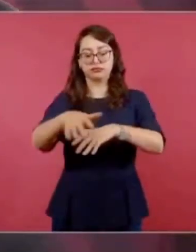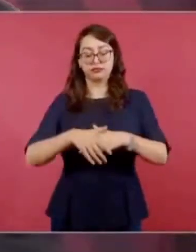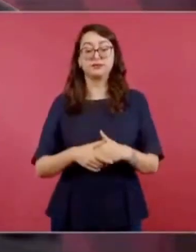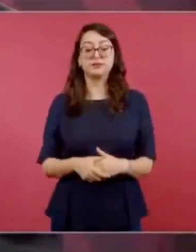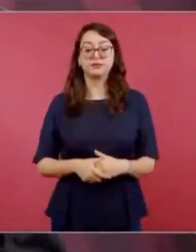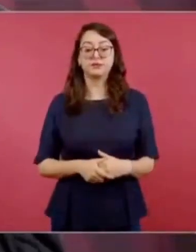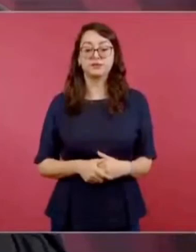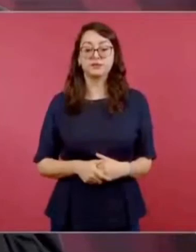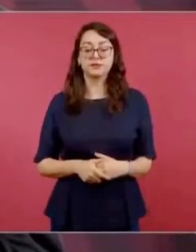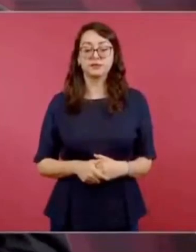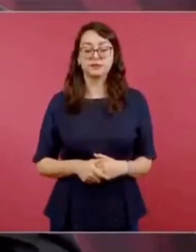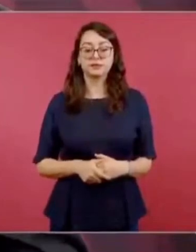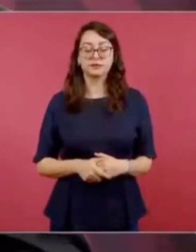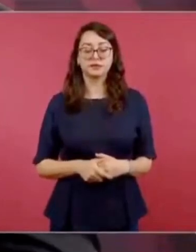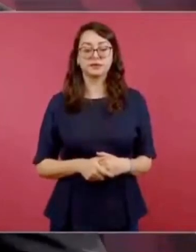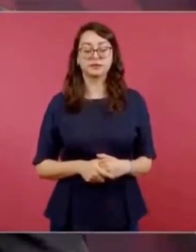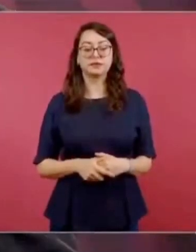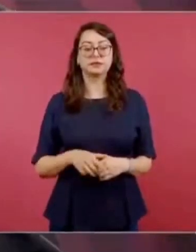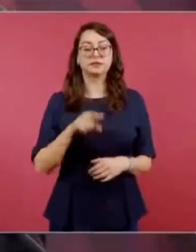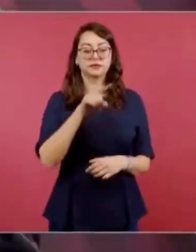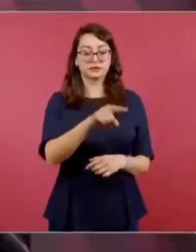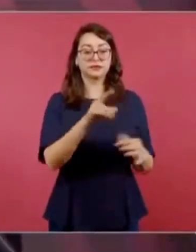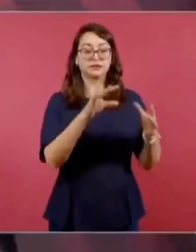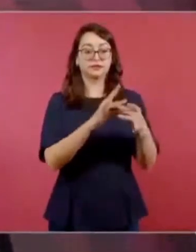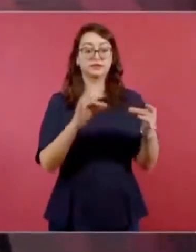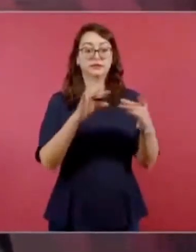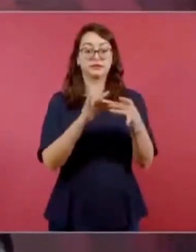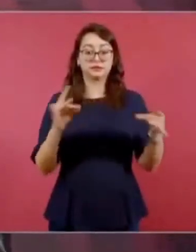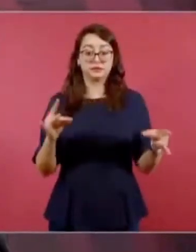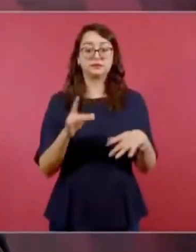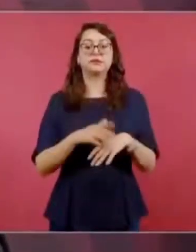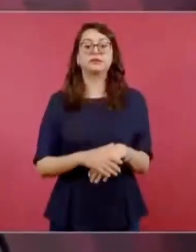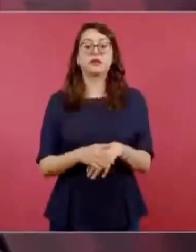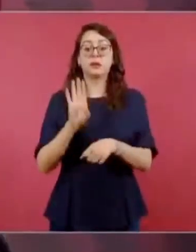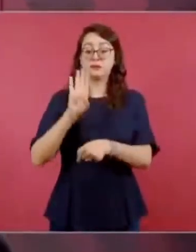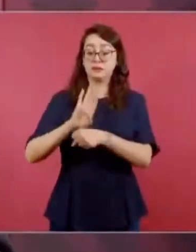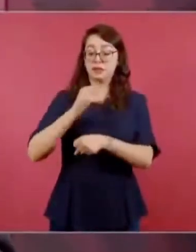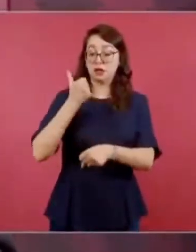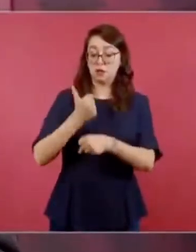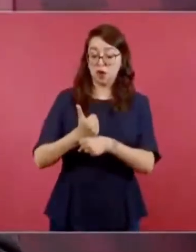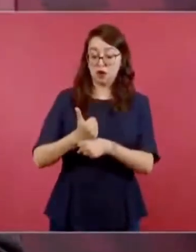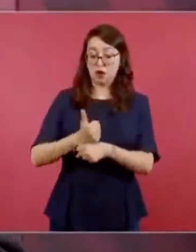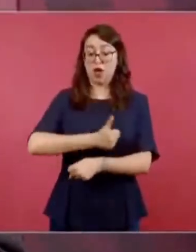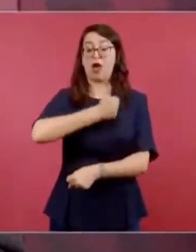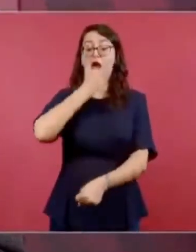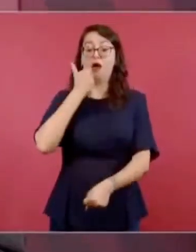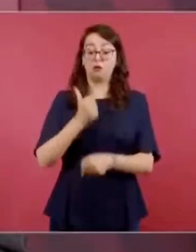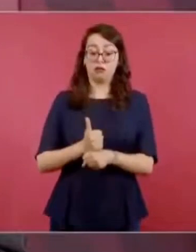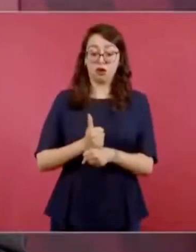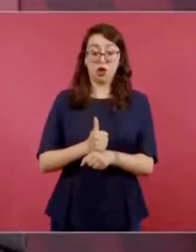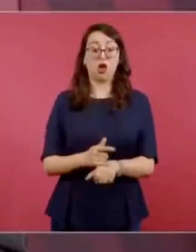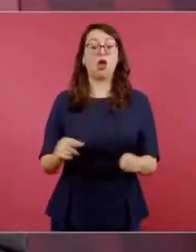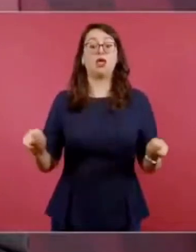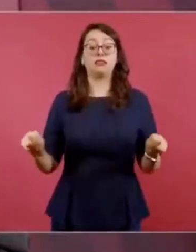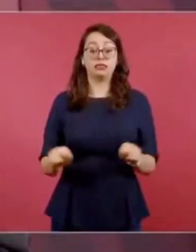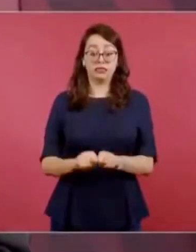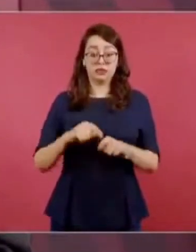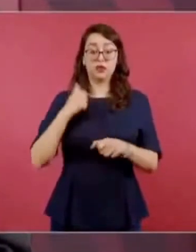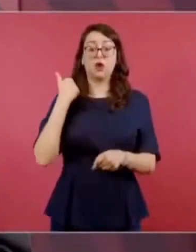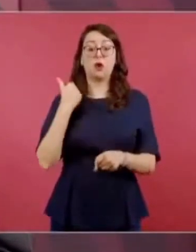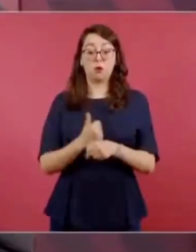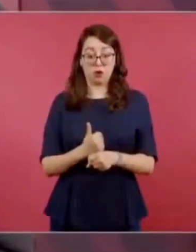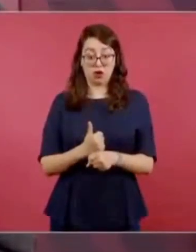Cómo su bisabuelo, abuelo y tíos abuelos, entre los que se encontraba el famoso